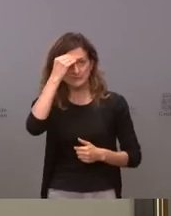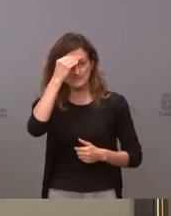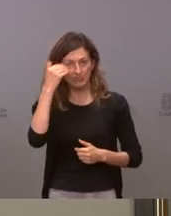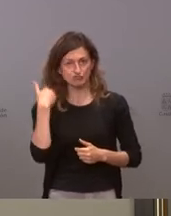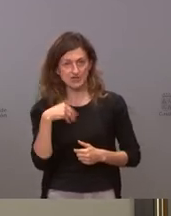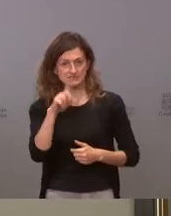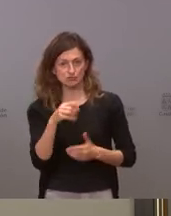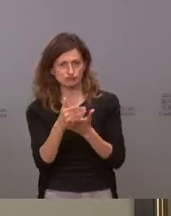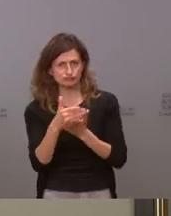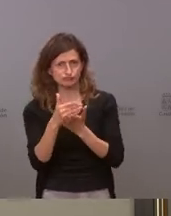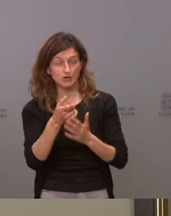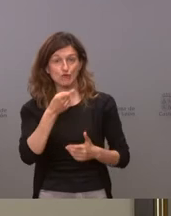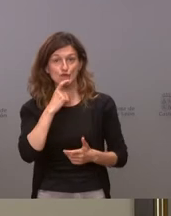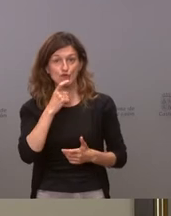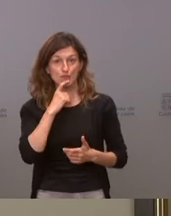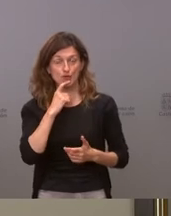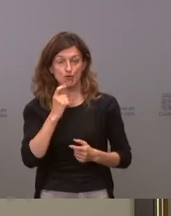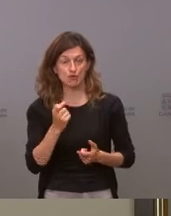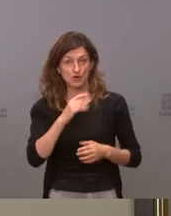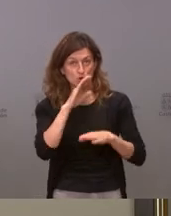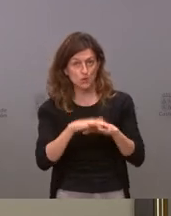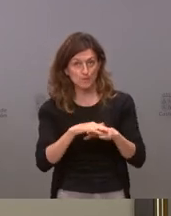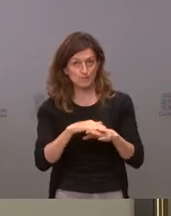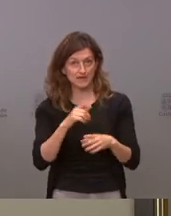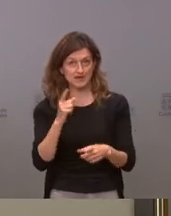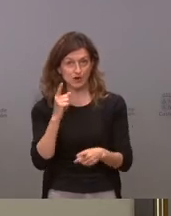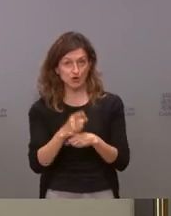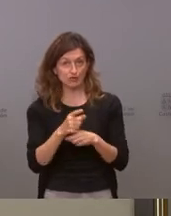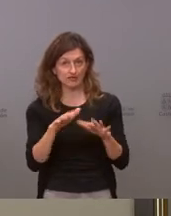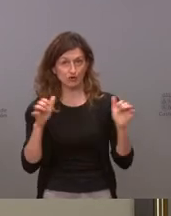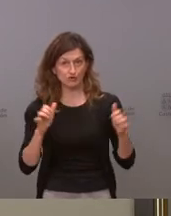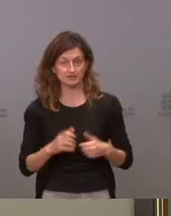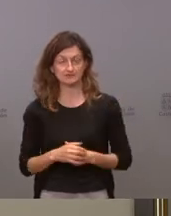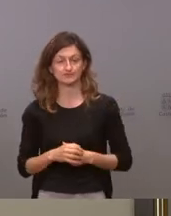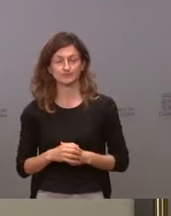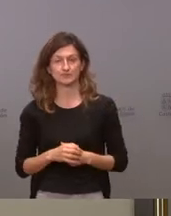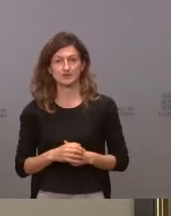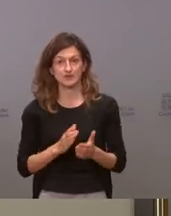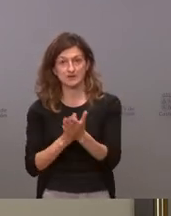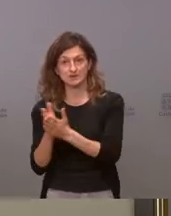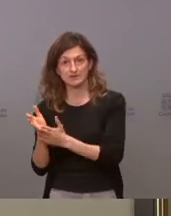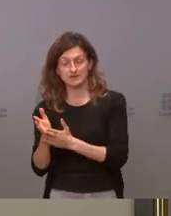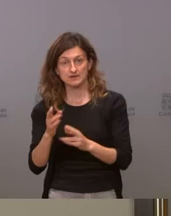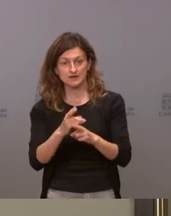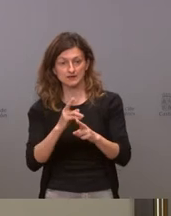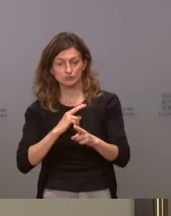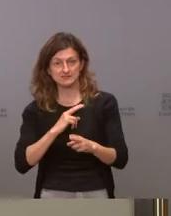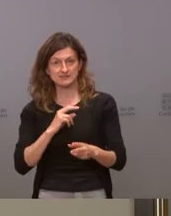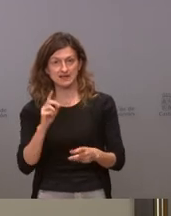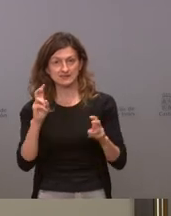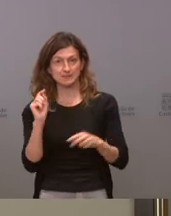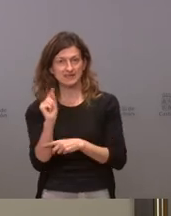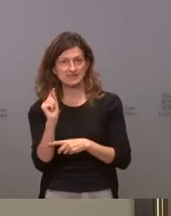han estudiado de qué forma se va a dar cumplimiento a esta orden de las cortes por otra parte quería también que respondiera a las críticas